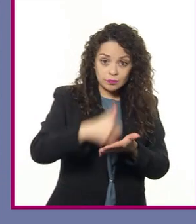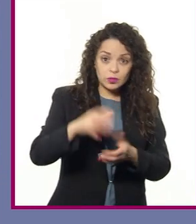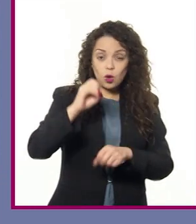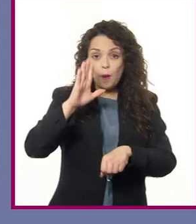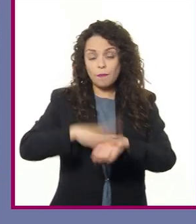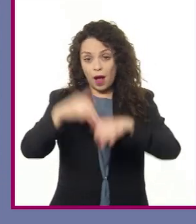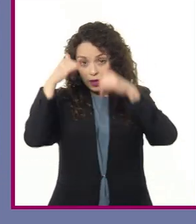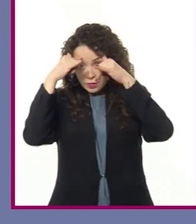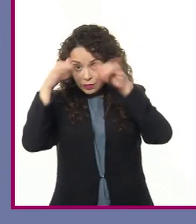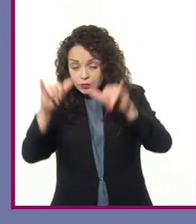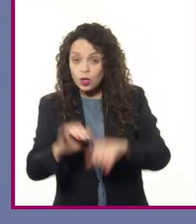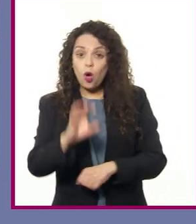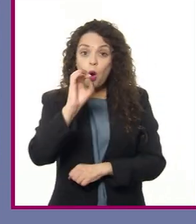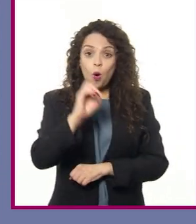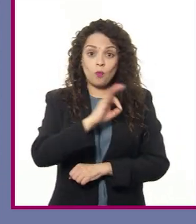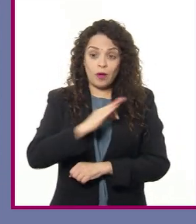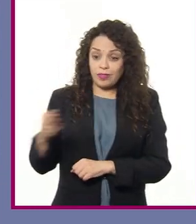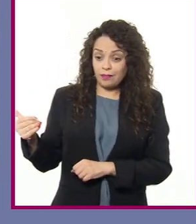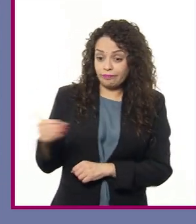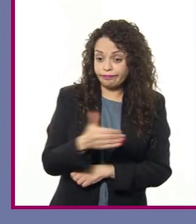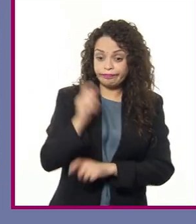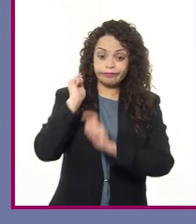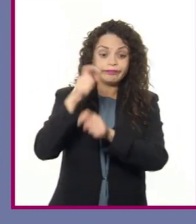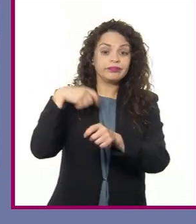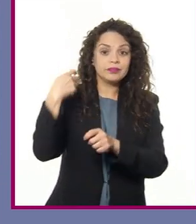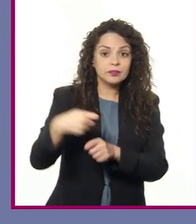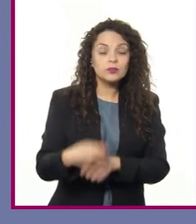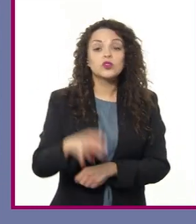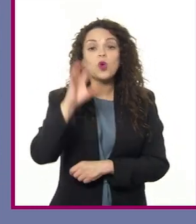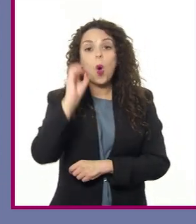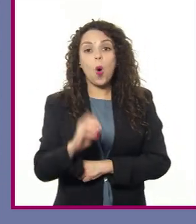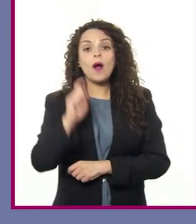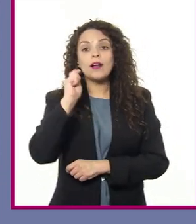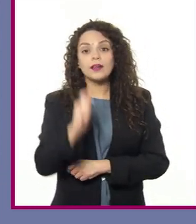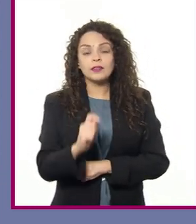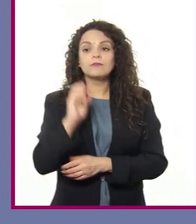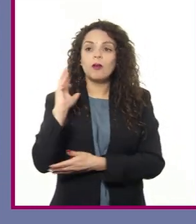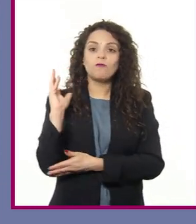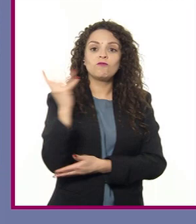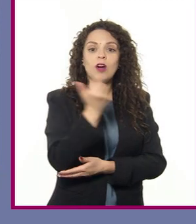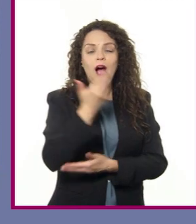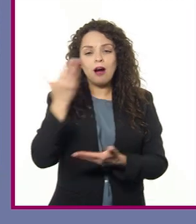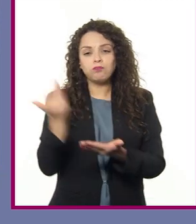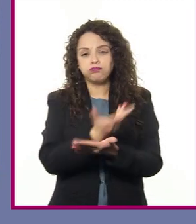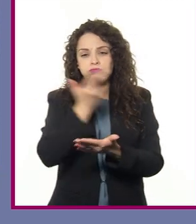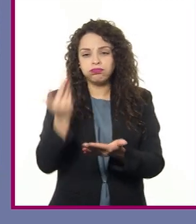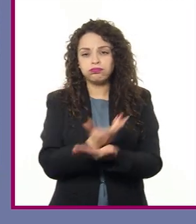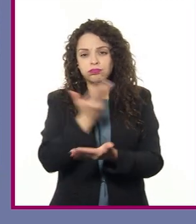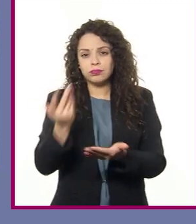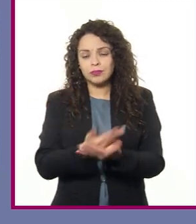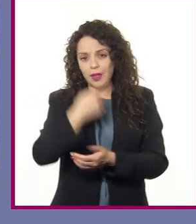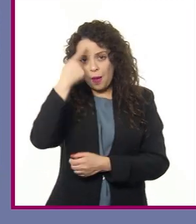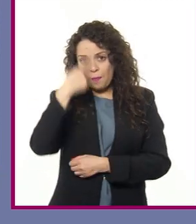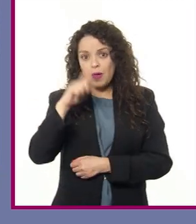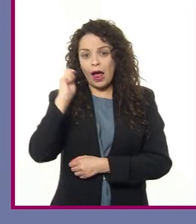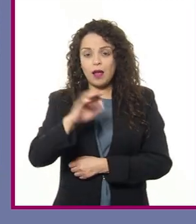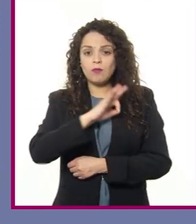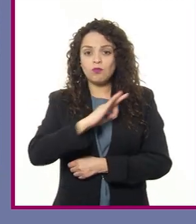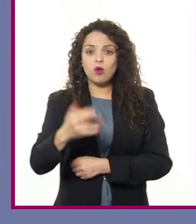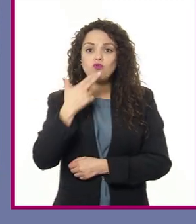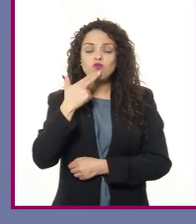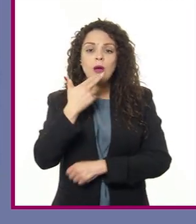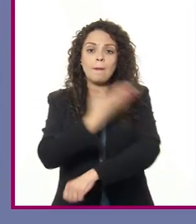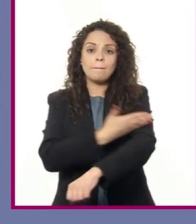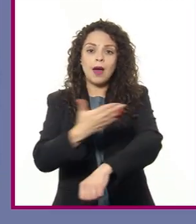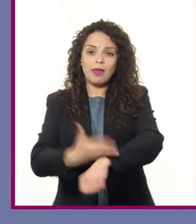o posibiliten la pesca o se lleve a cabo la explotación de un bosque de determinado tipo con maderas que